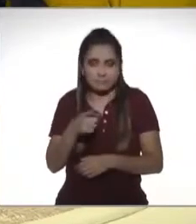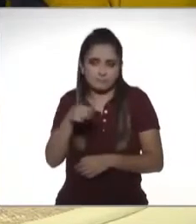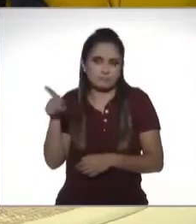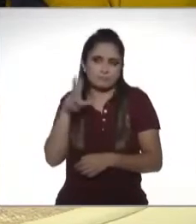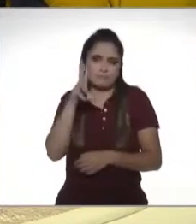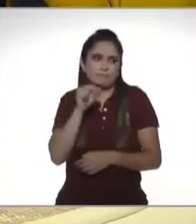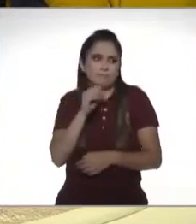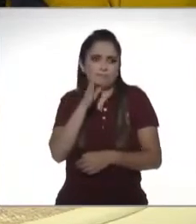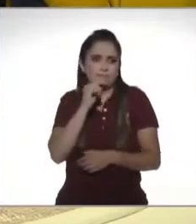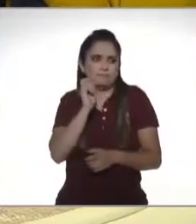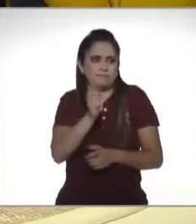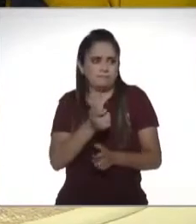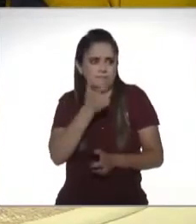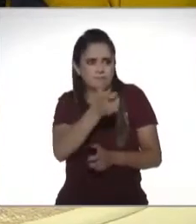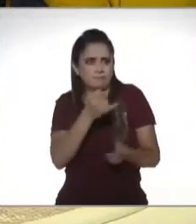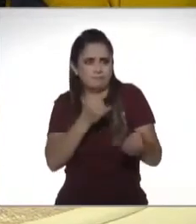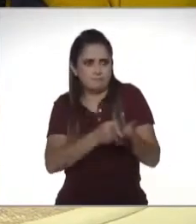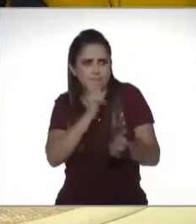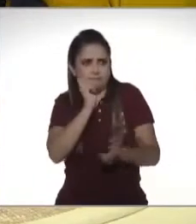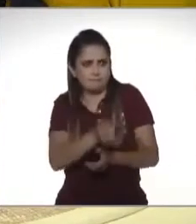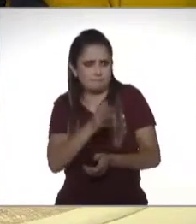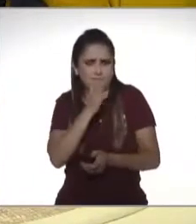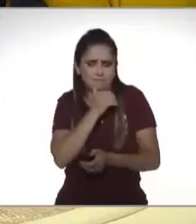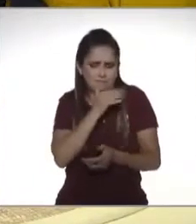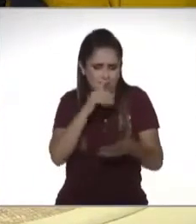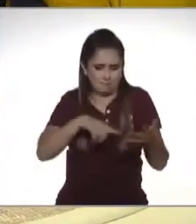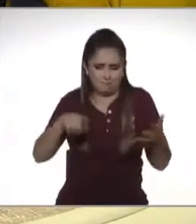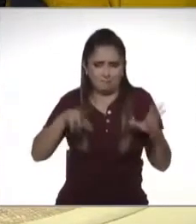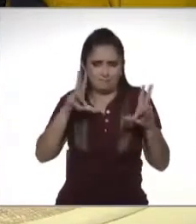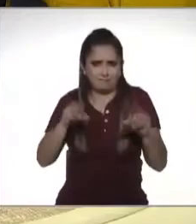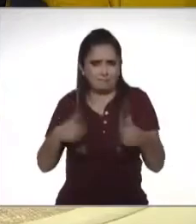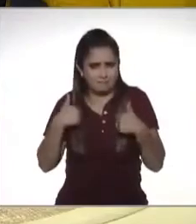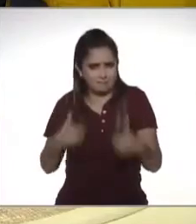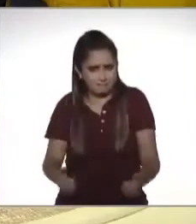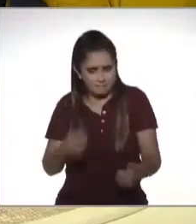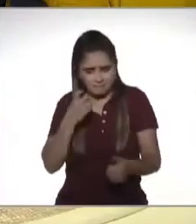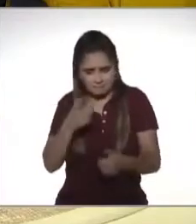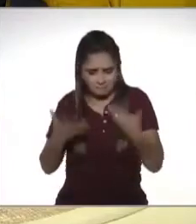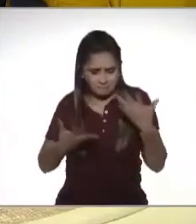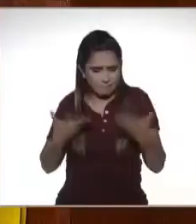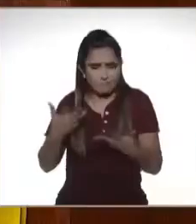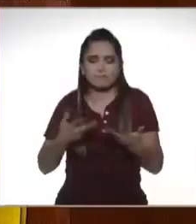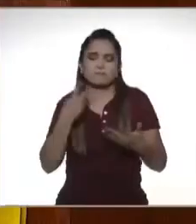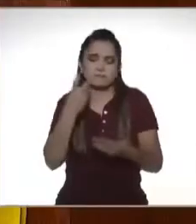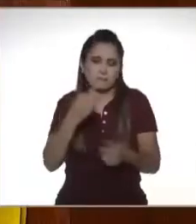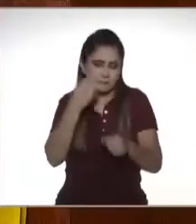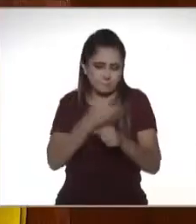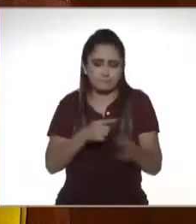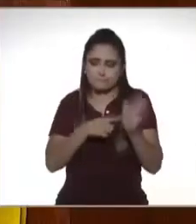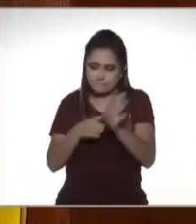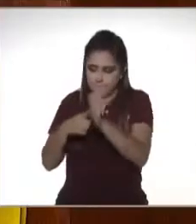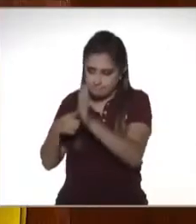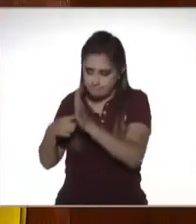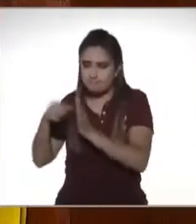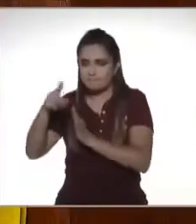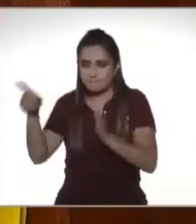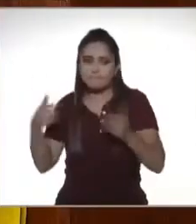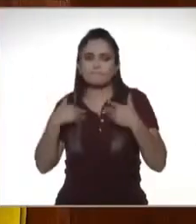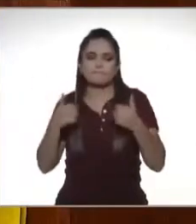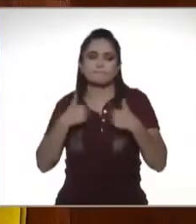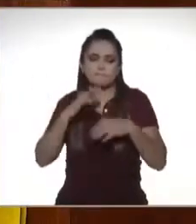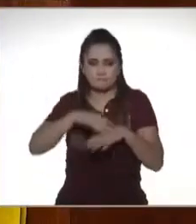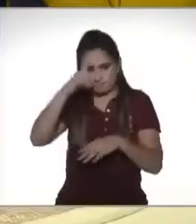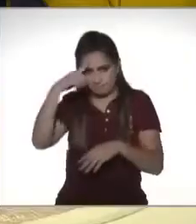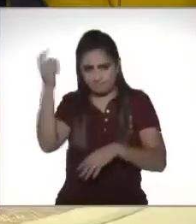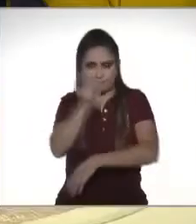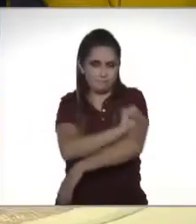alinear y que no se logra tener esta presencia de todos los que deberíamos de pagar impuestos en este padrón de manera regular pagando ahora sí me gustaría